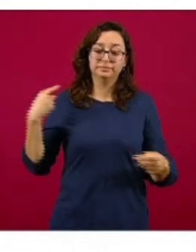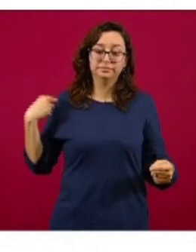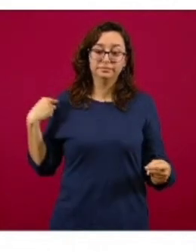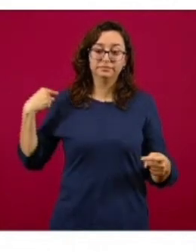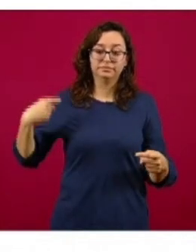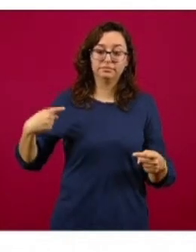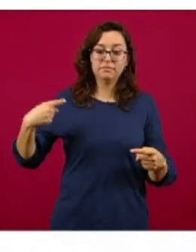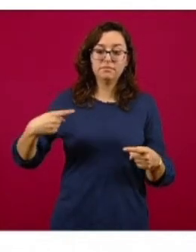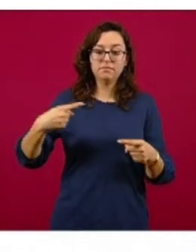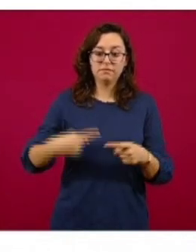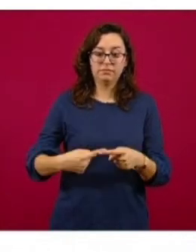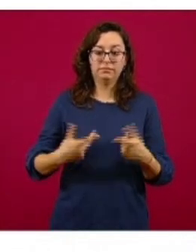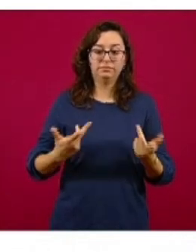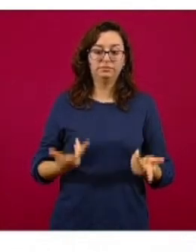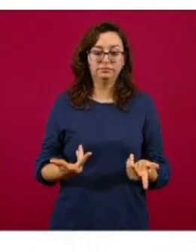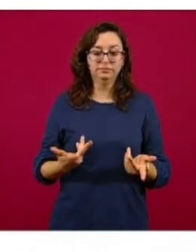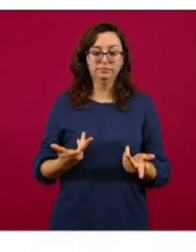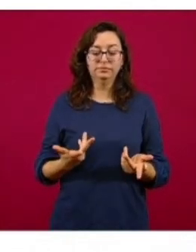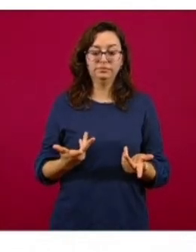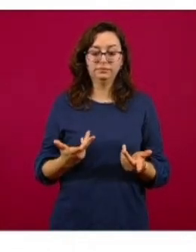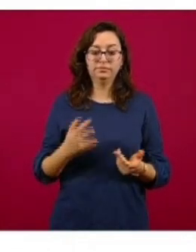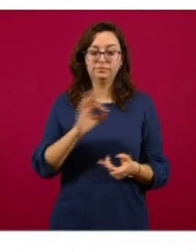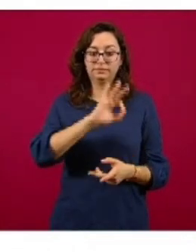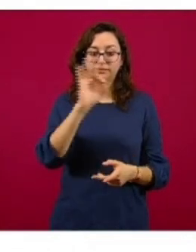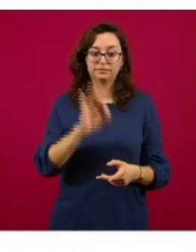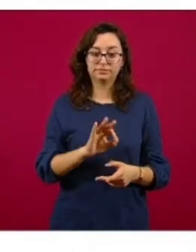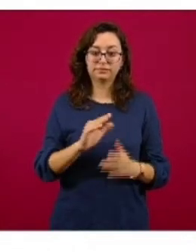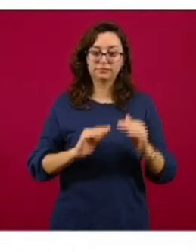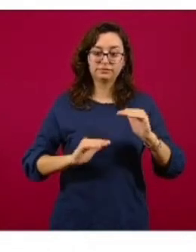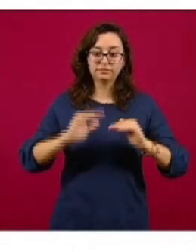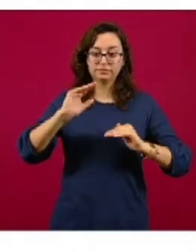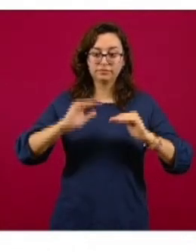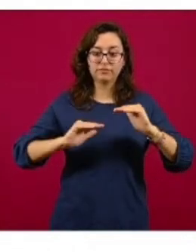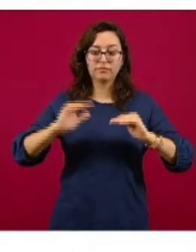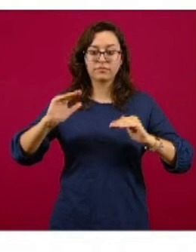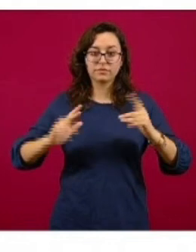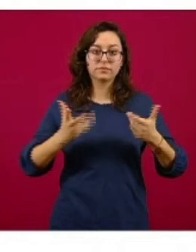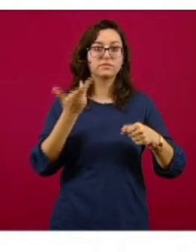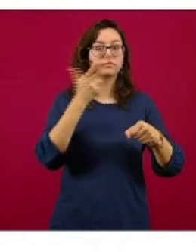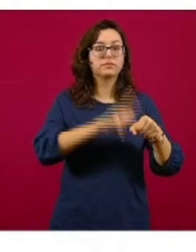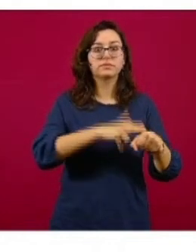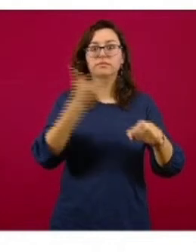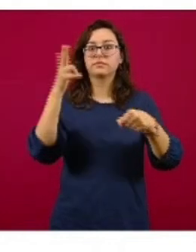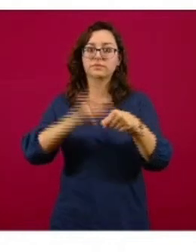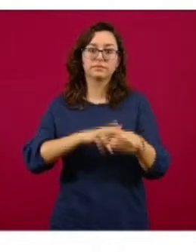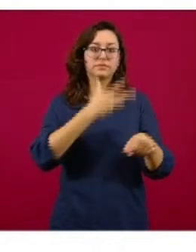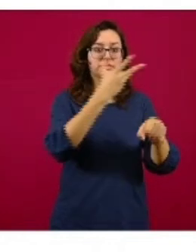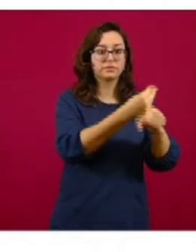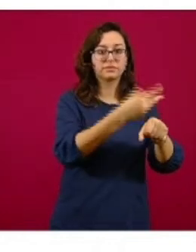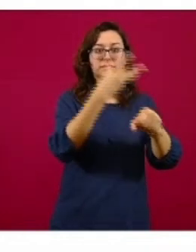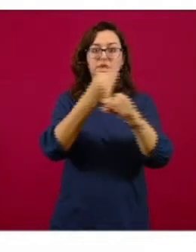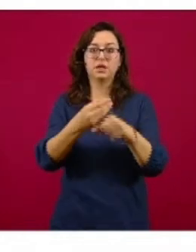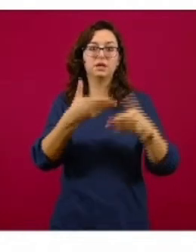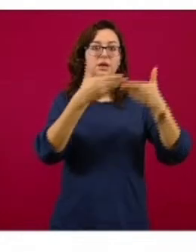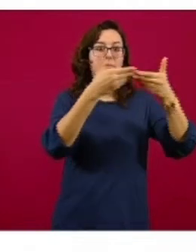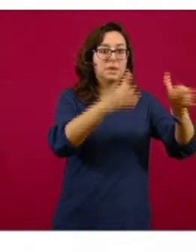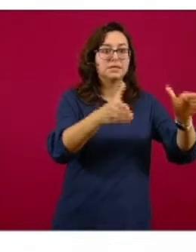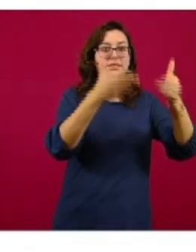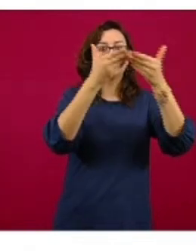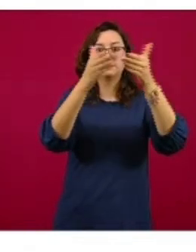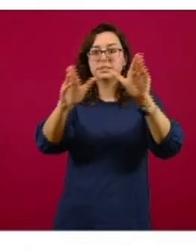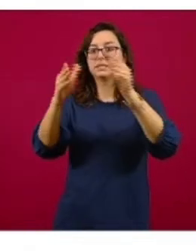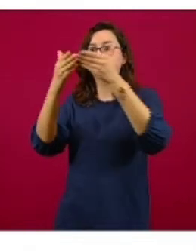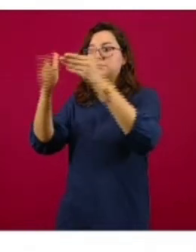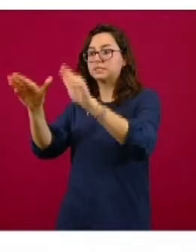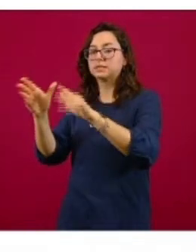fluctuando alrededor de este porcentaje en la medida que los trabajos de reconversión y expansión hospitalaria